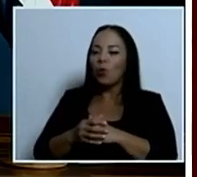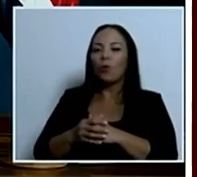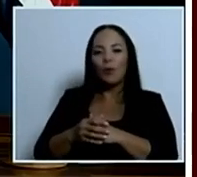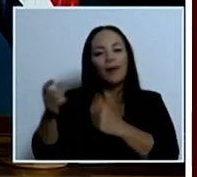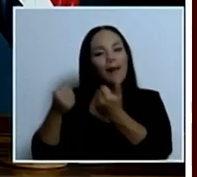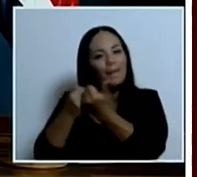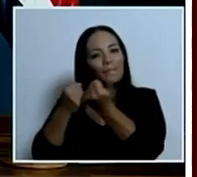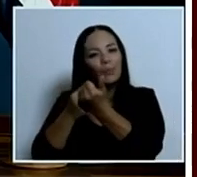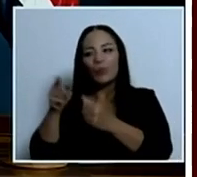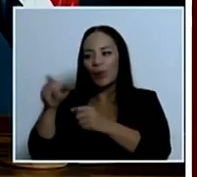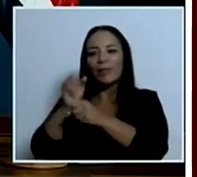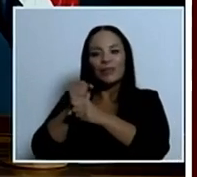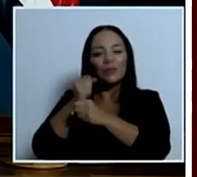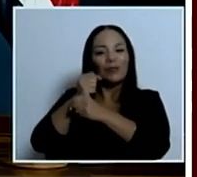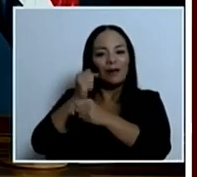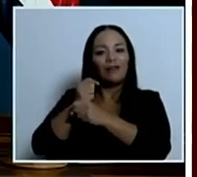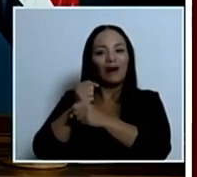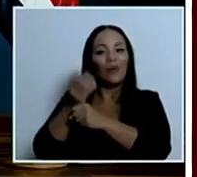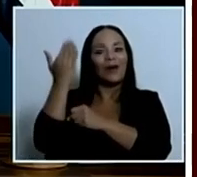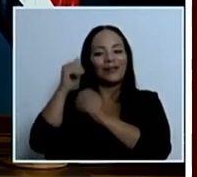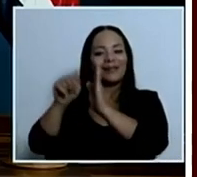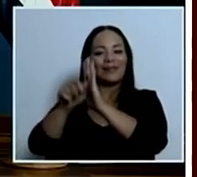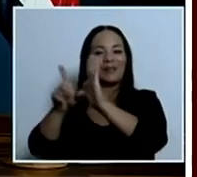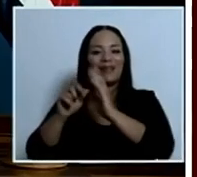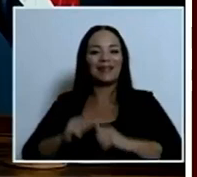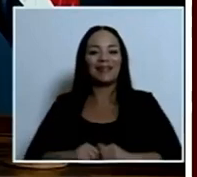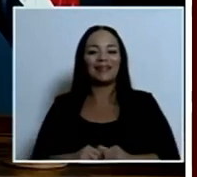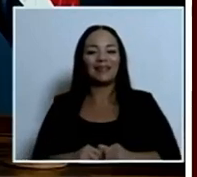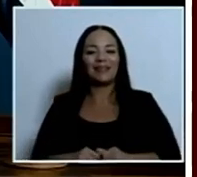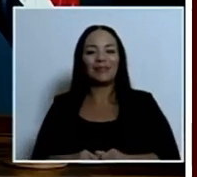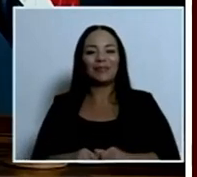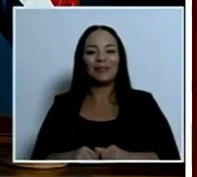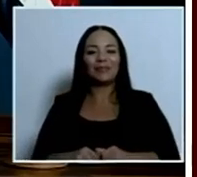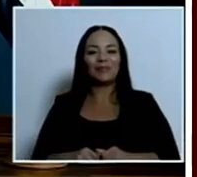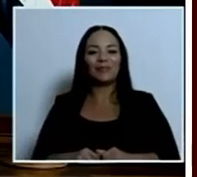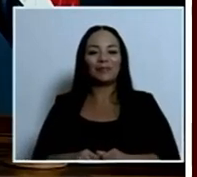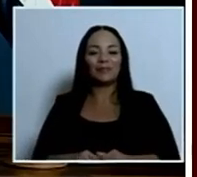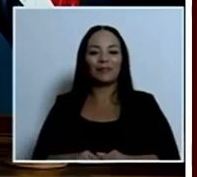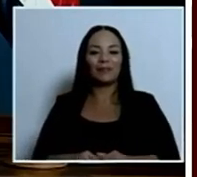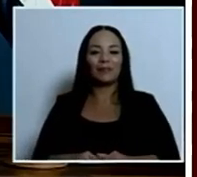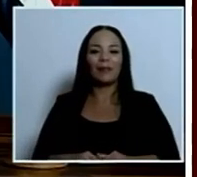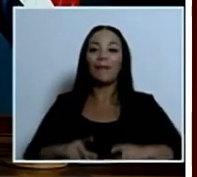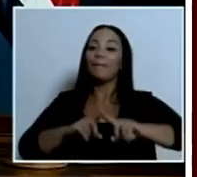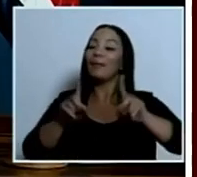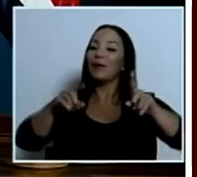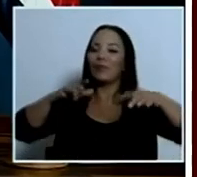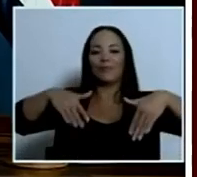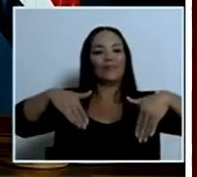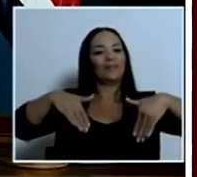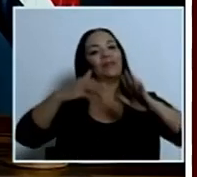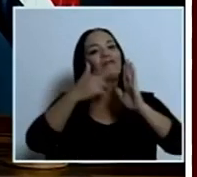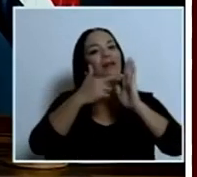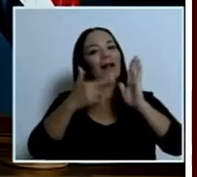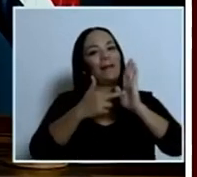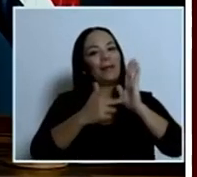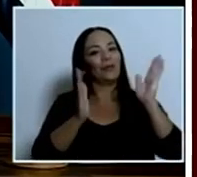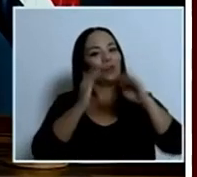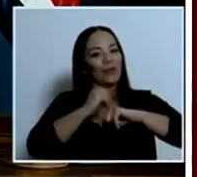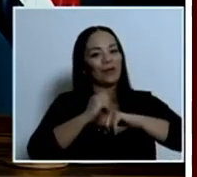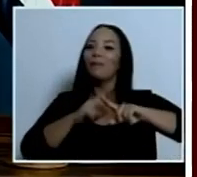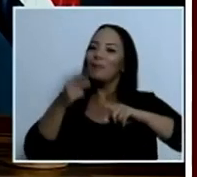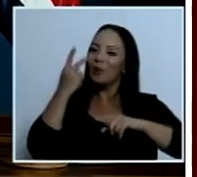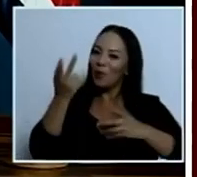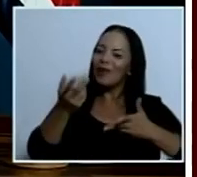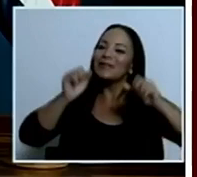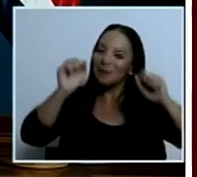hizo el trabajo legislativo, pero él no se reglamentó la ley. Entonces, ven, como así se puede